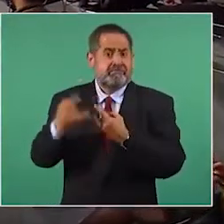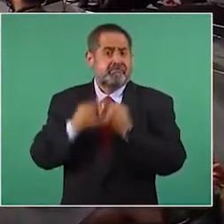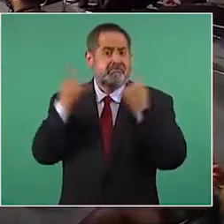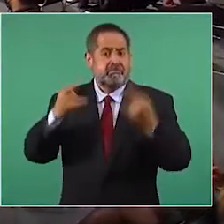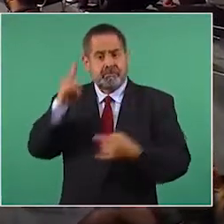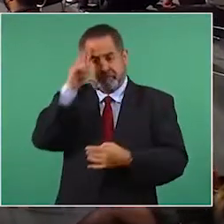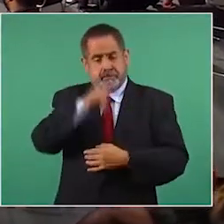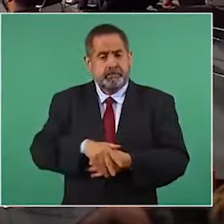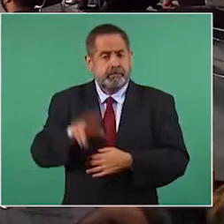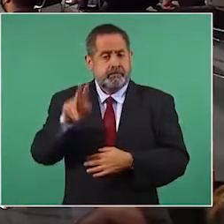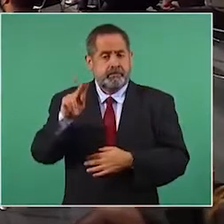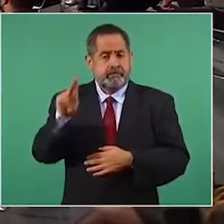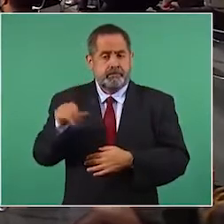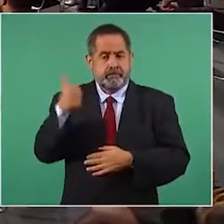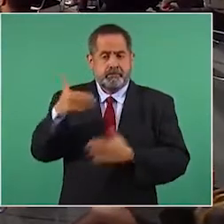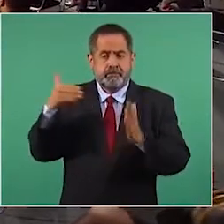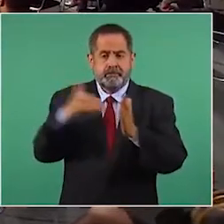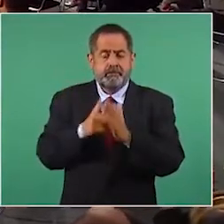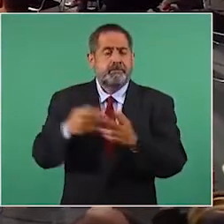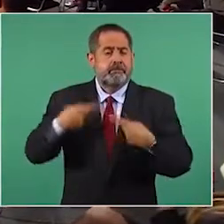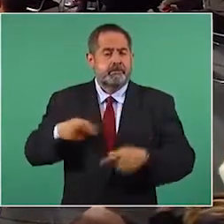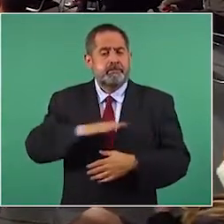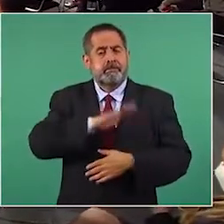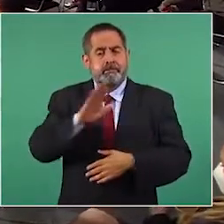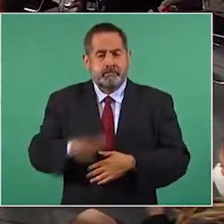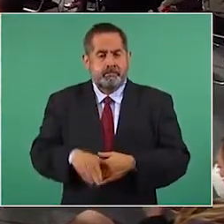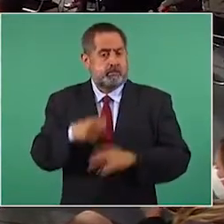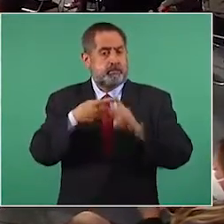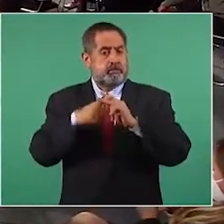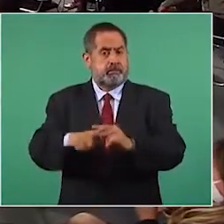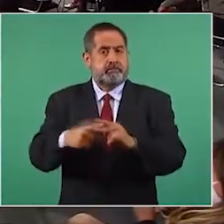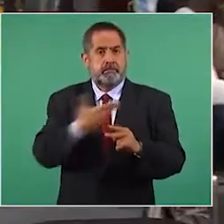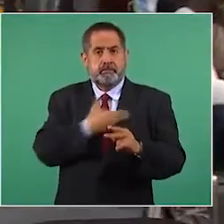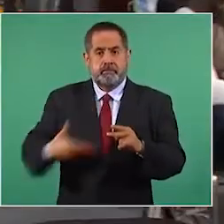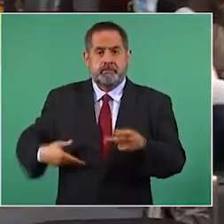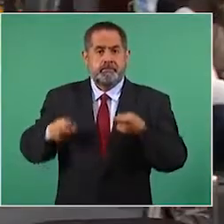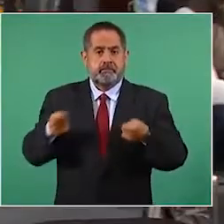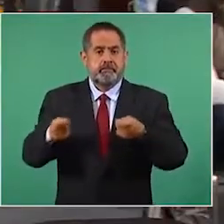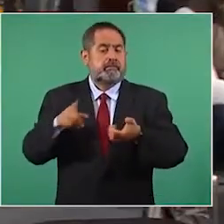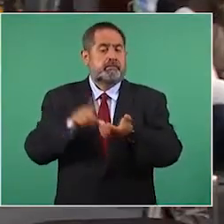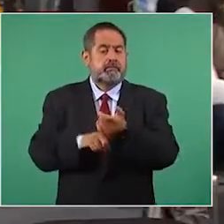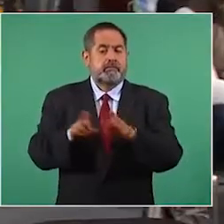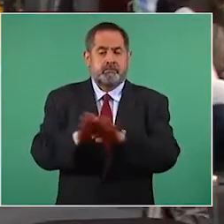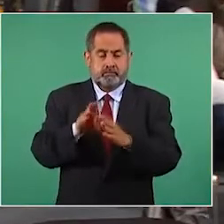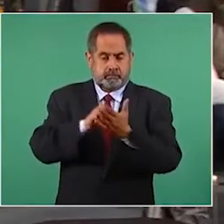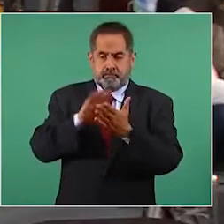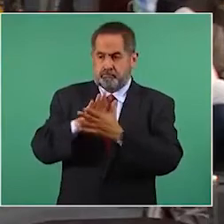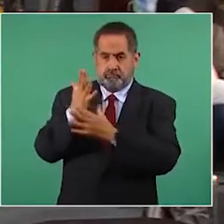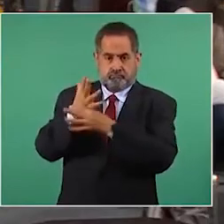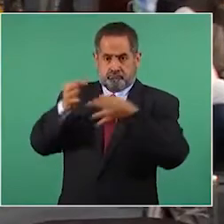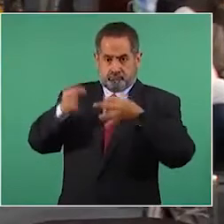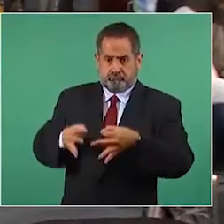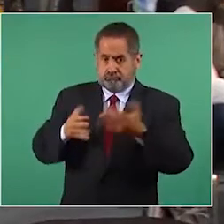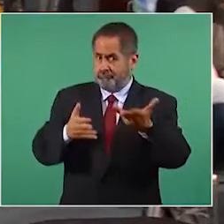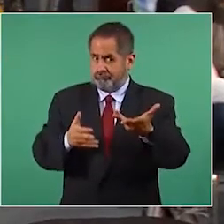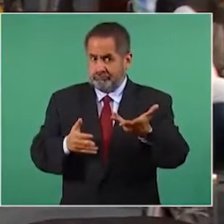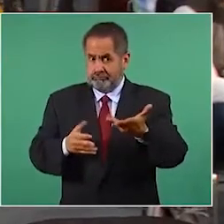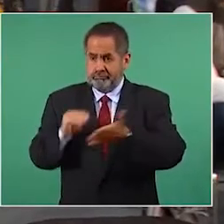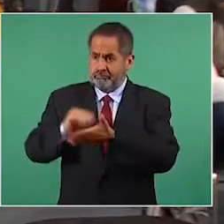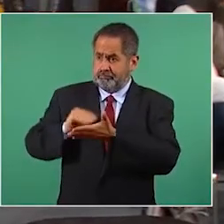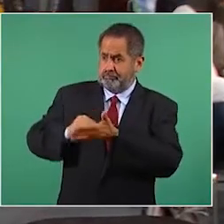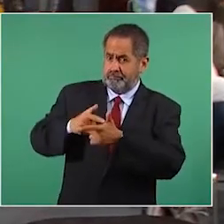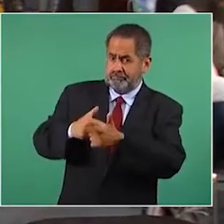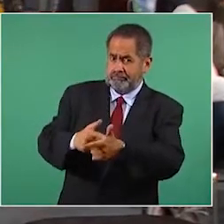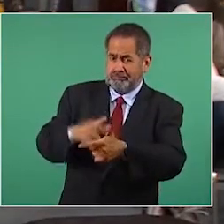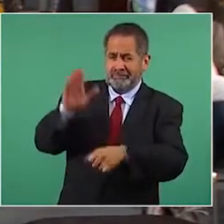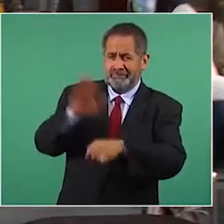más de 86 mil muertos hasta el momento desde que usted tomó posesión, según estas cifras oficiales. Si sigue así, va a